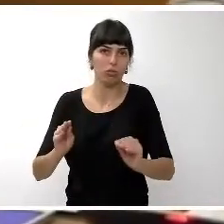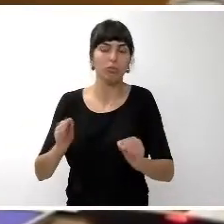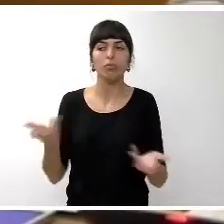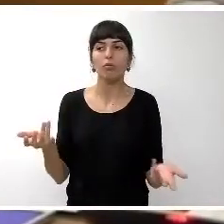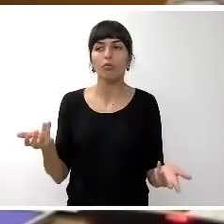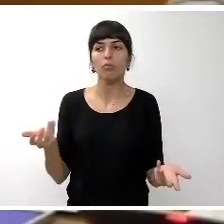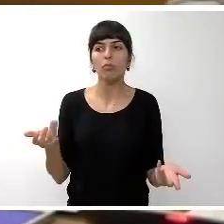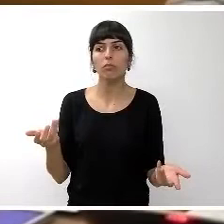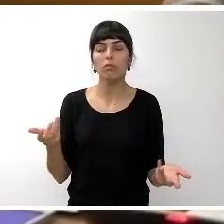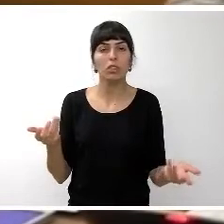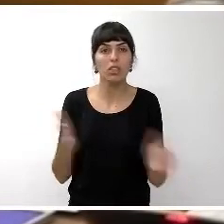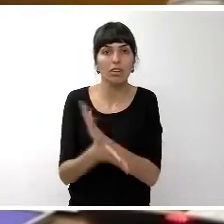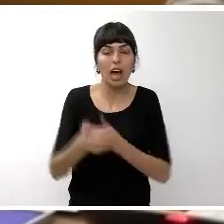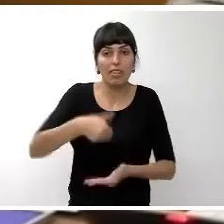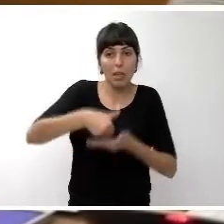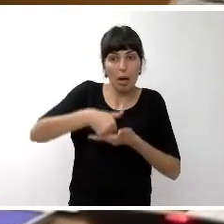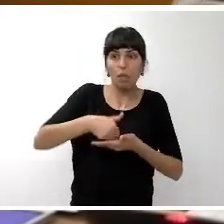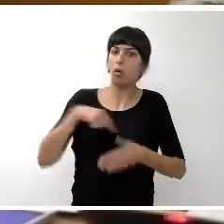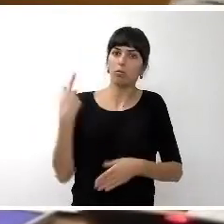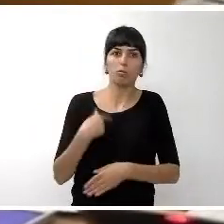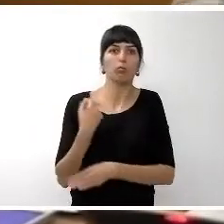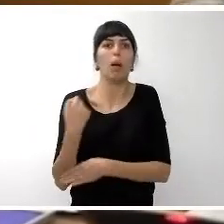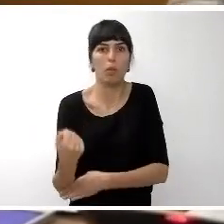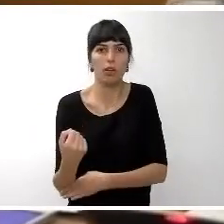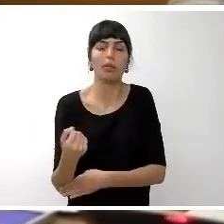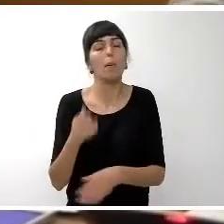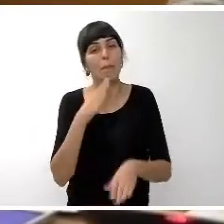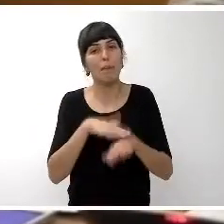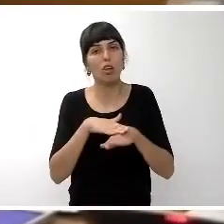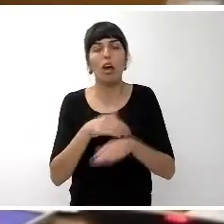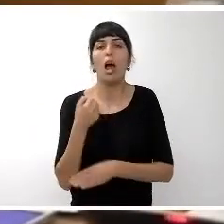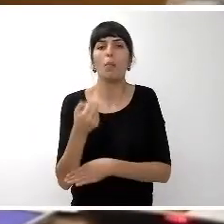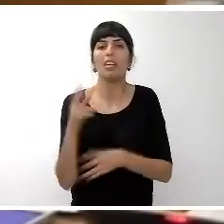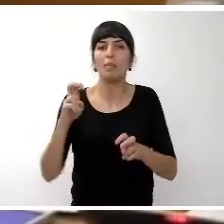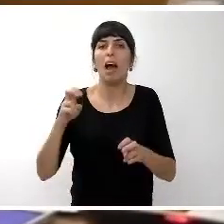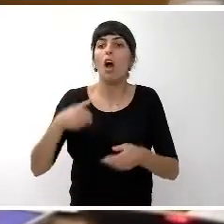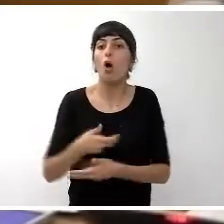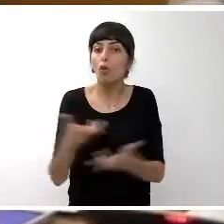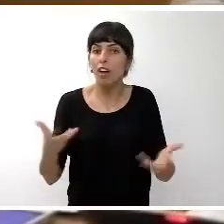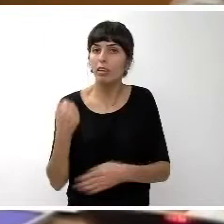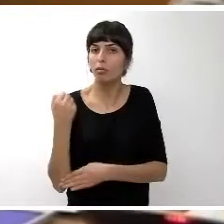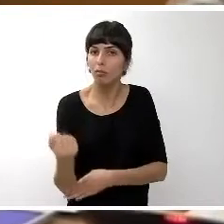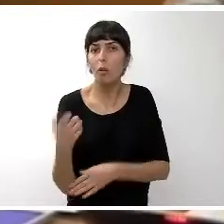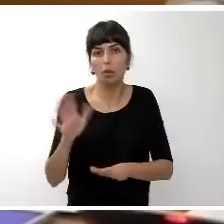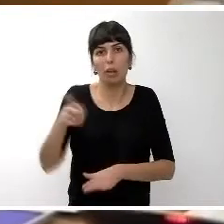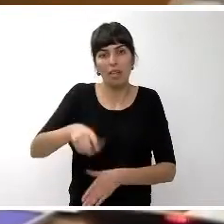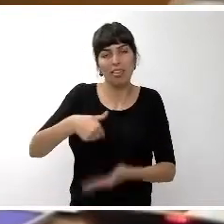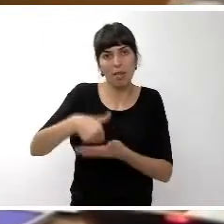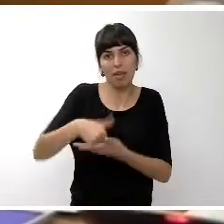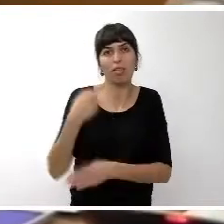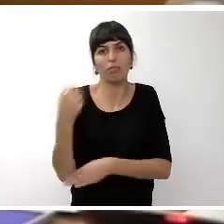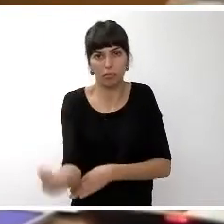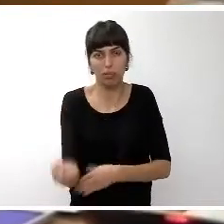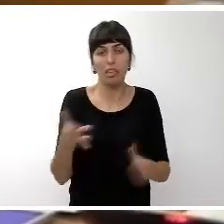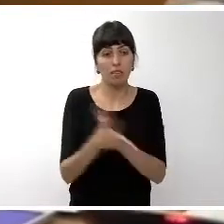apoyando la demanda pero también apoyando perdón la oferta pero también la demanda el cabildo podría desempeñar un papel